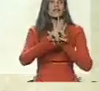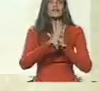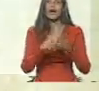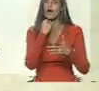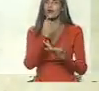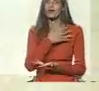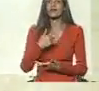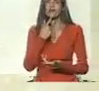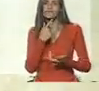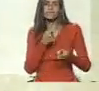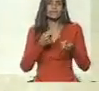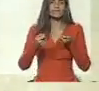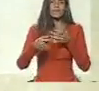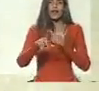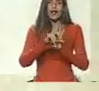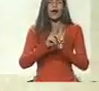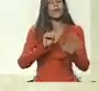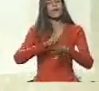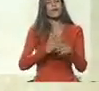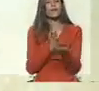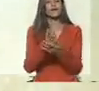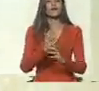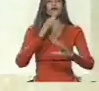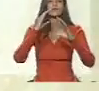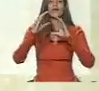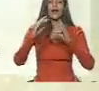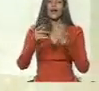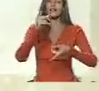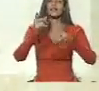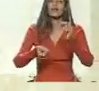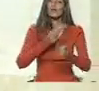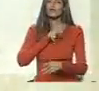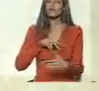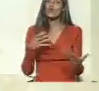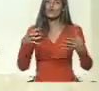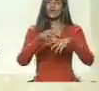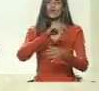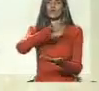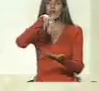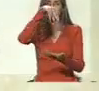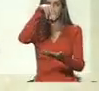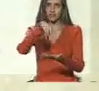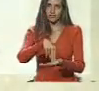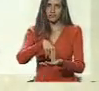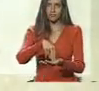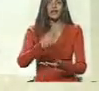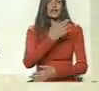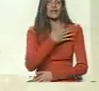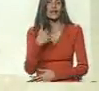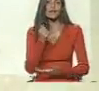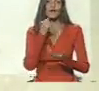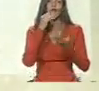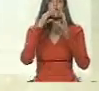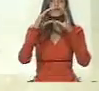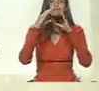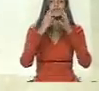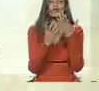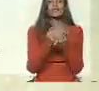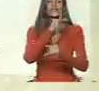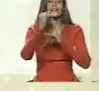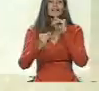si se quiere, porque los medios alternativos del comunitario somos un colectivo nacional y tenemos comunicaciones